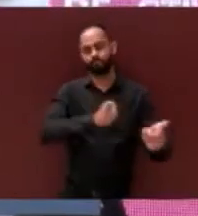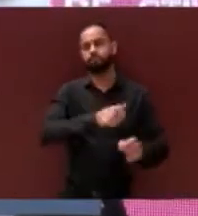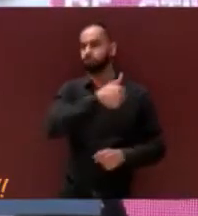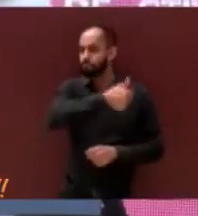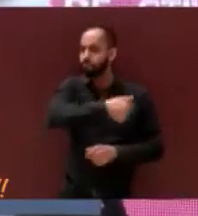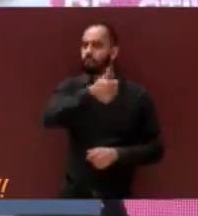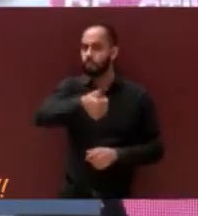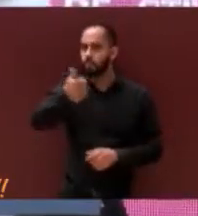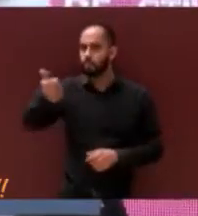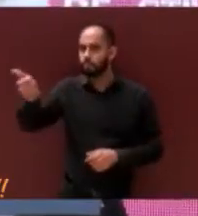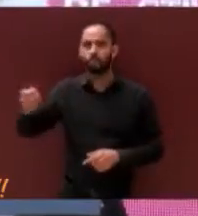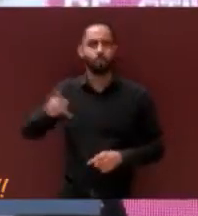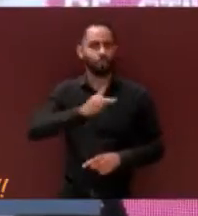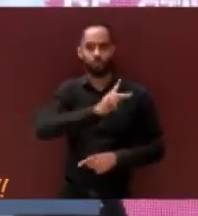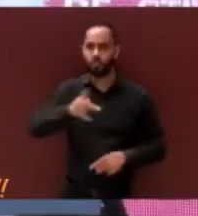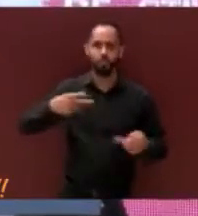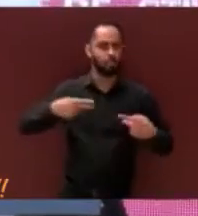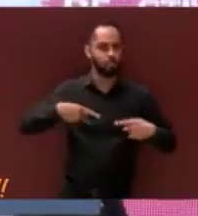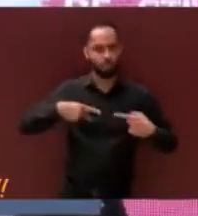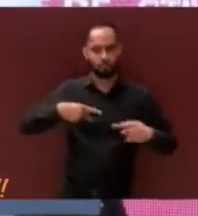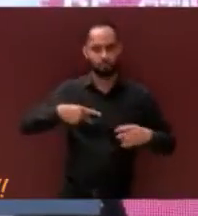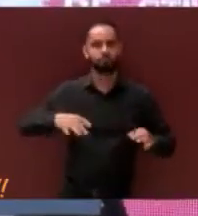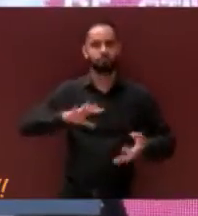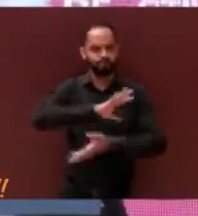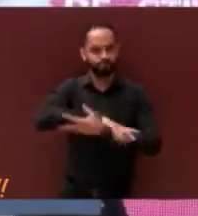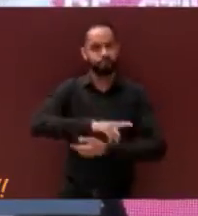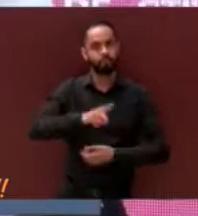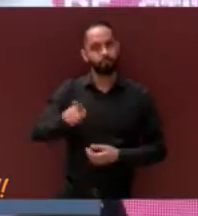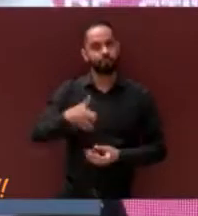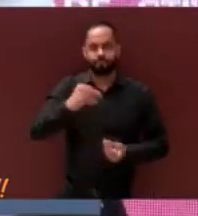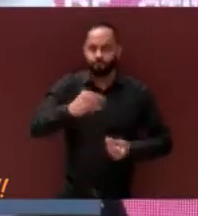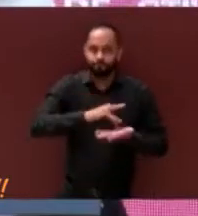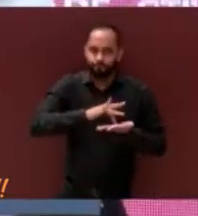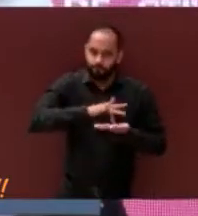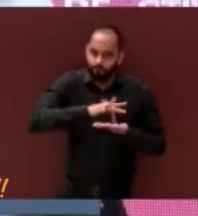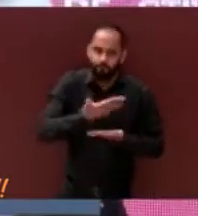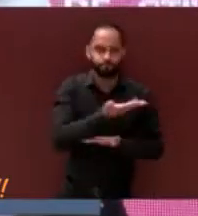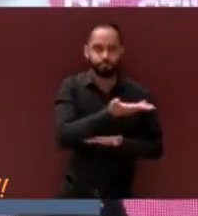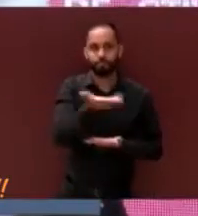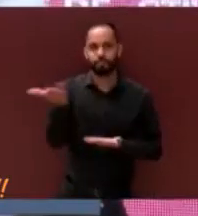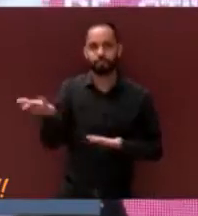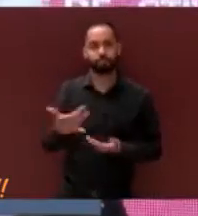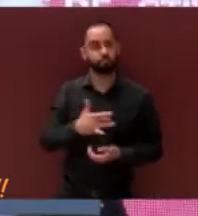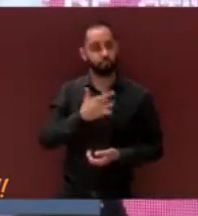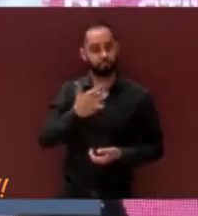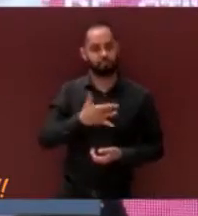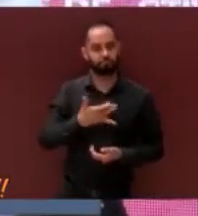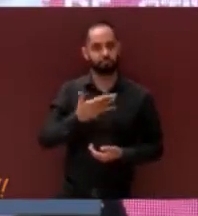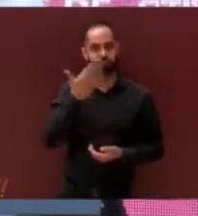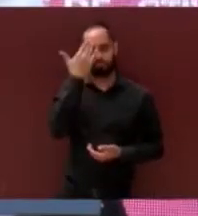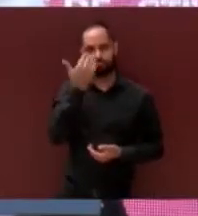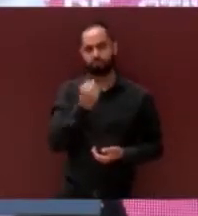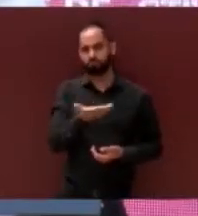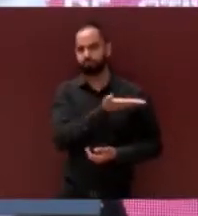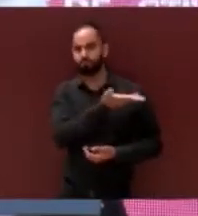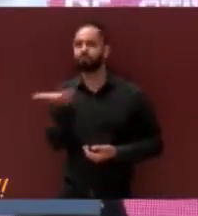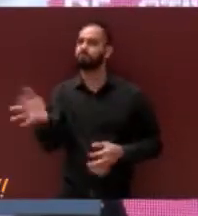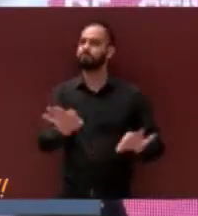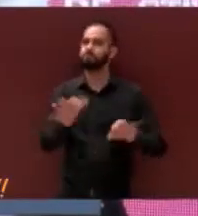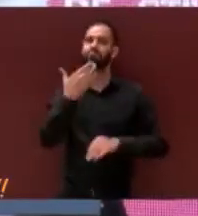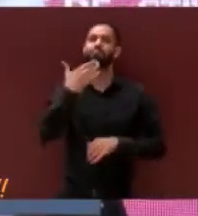uno de los colaboradores de esta área, a todos ellos mi agradecimiento y reconocimiento por esa gran labor.